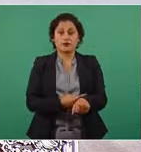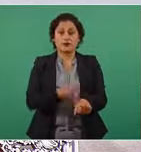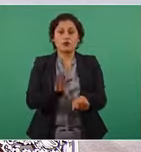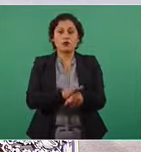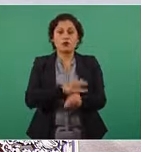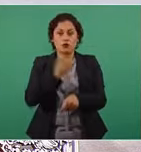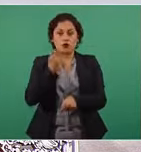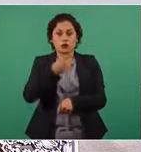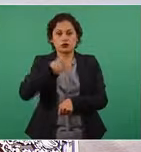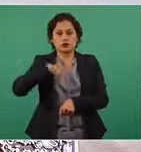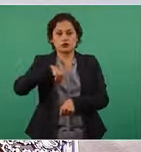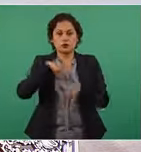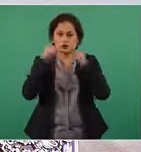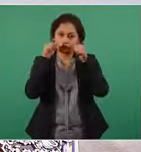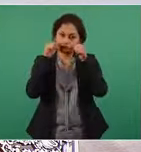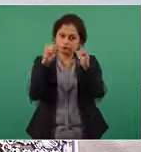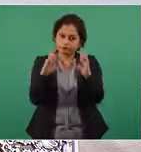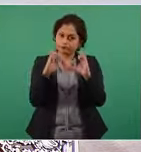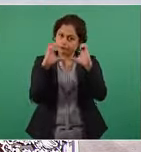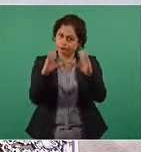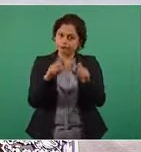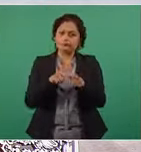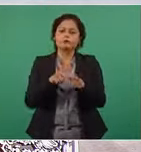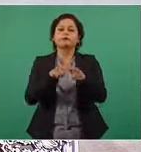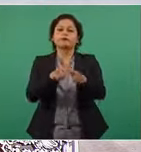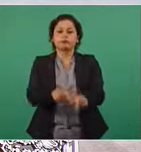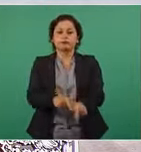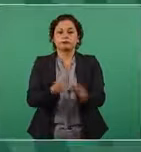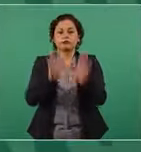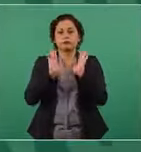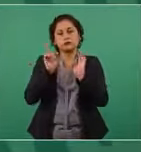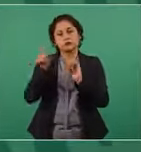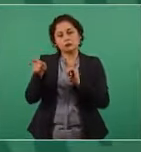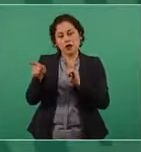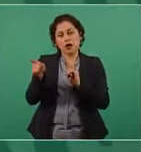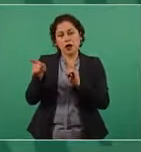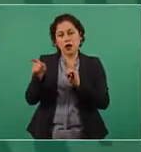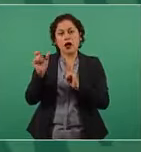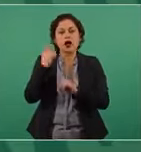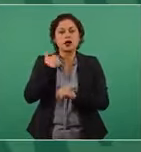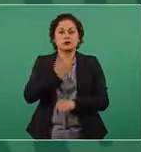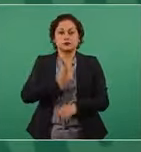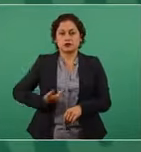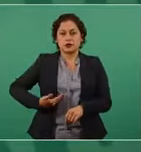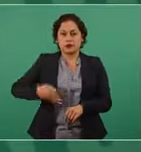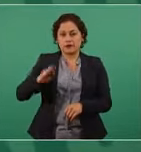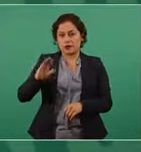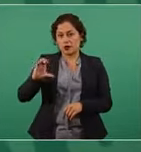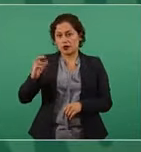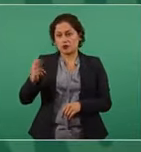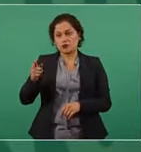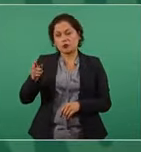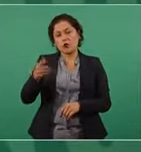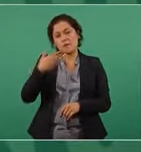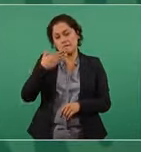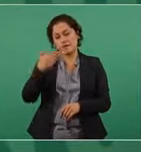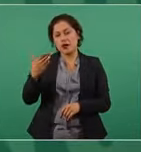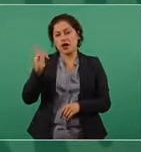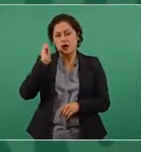Entonces, yo espero que salga bien el expresidente Calderón, le deseo eso.